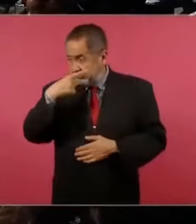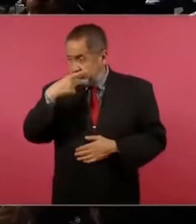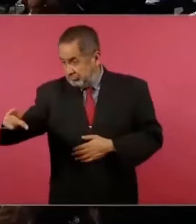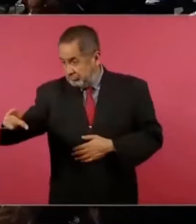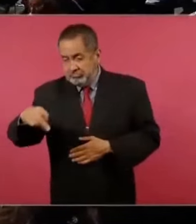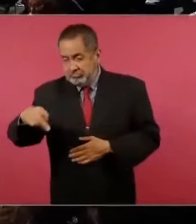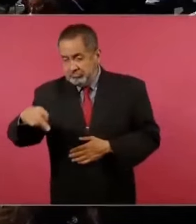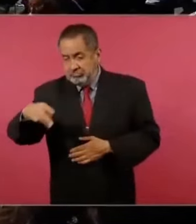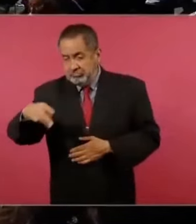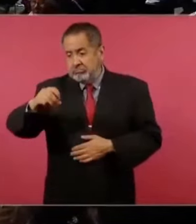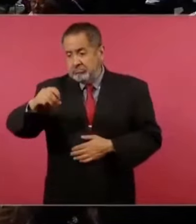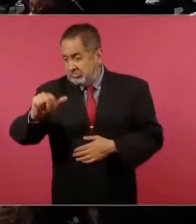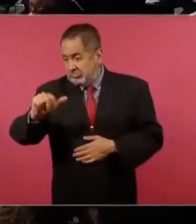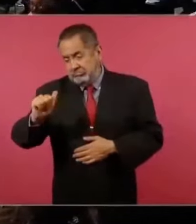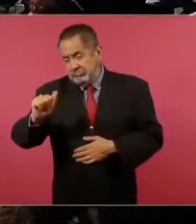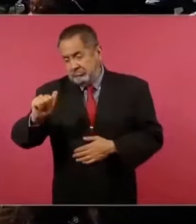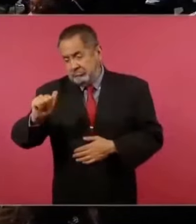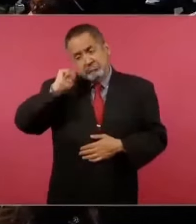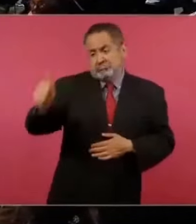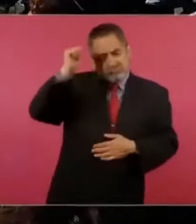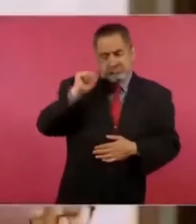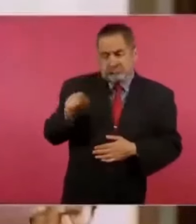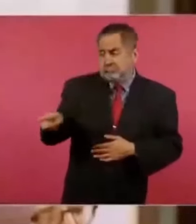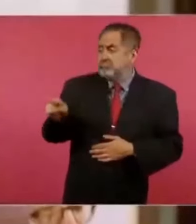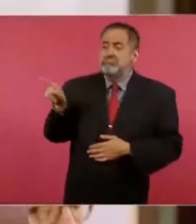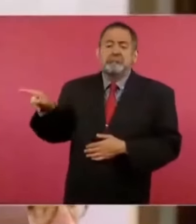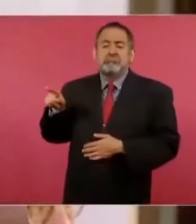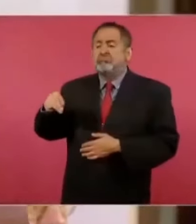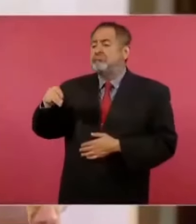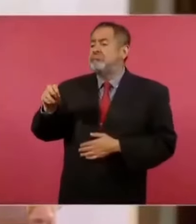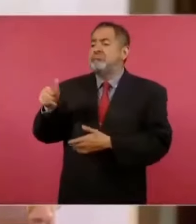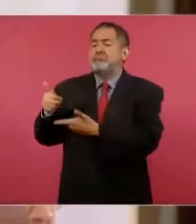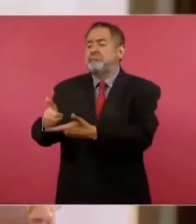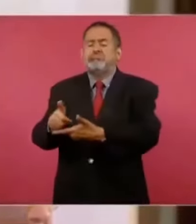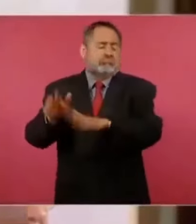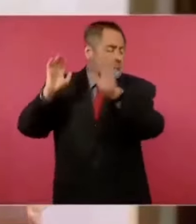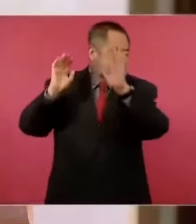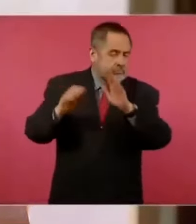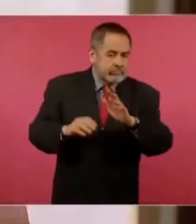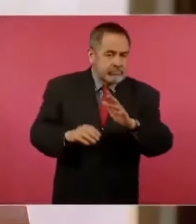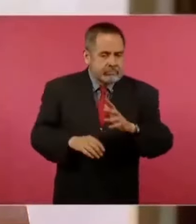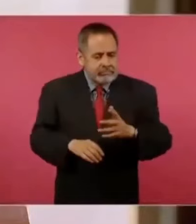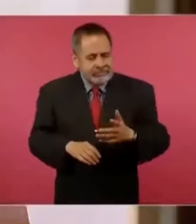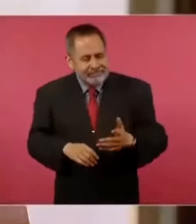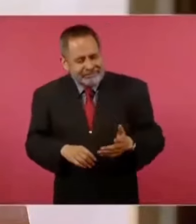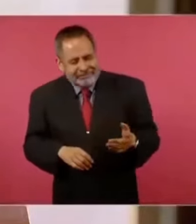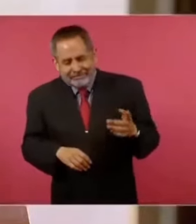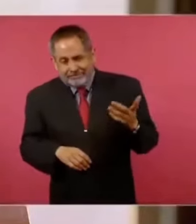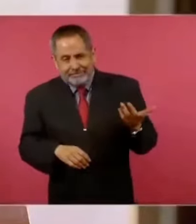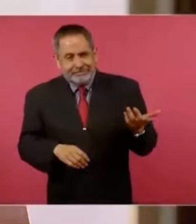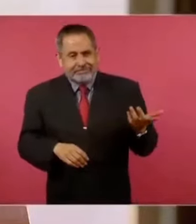Morena, pero esta es una. O sea,